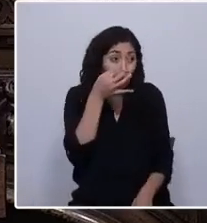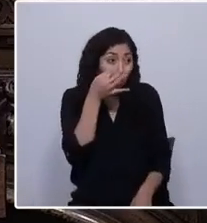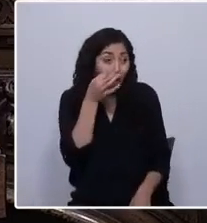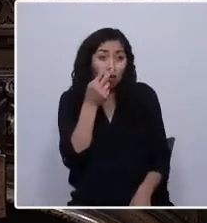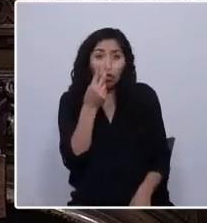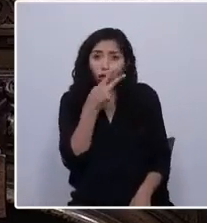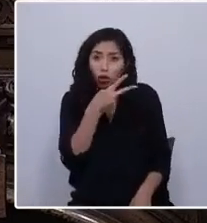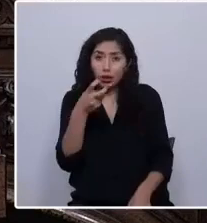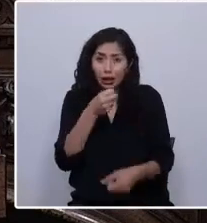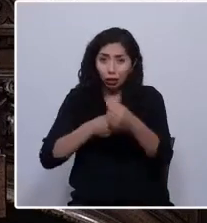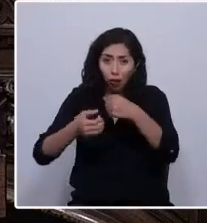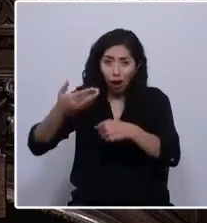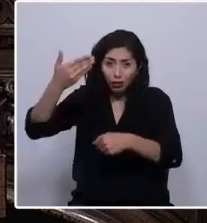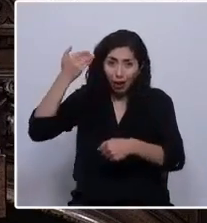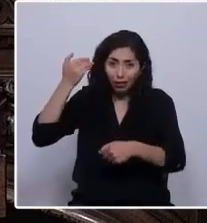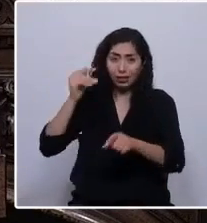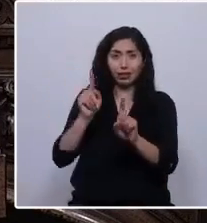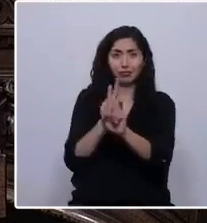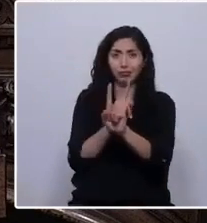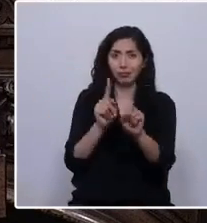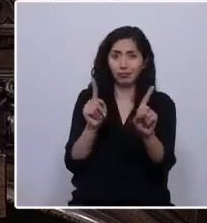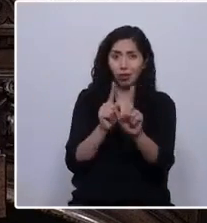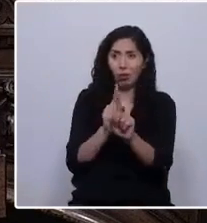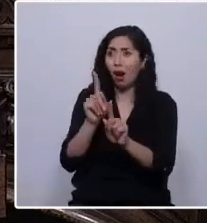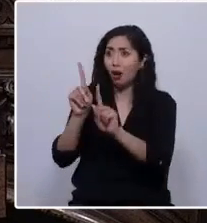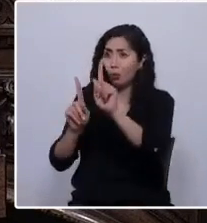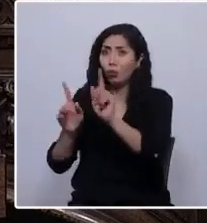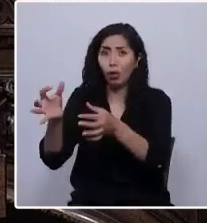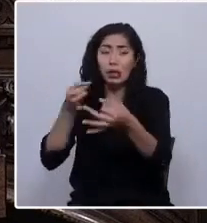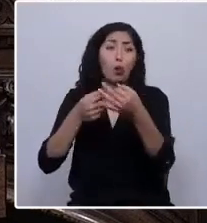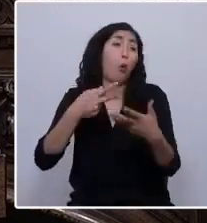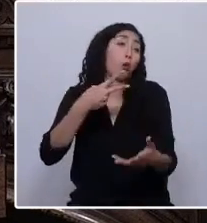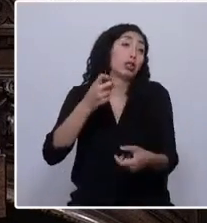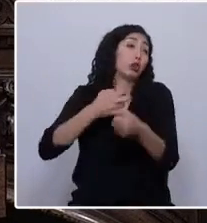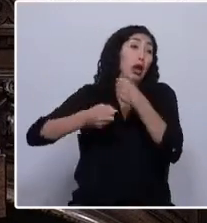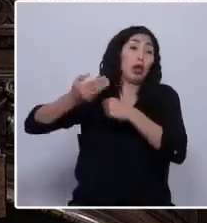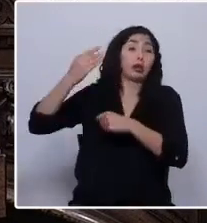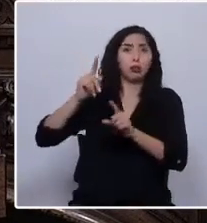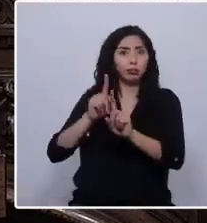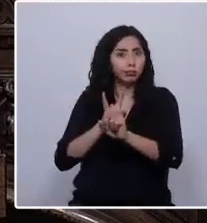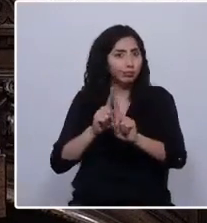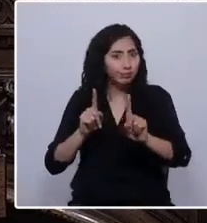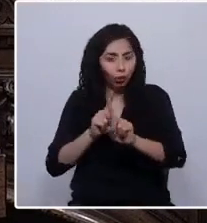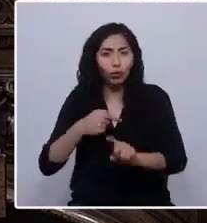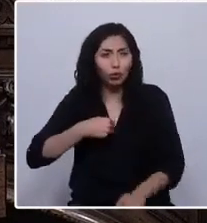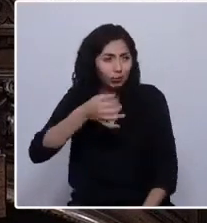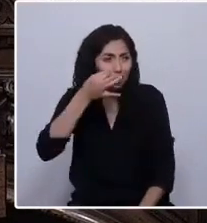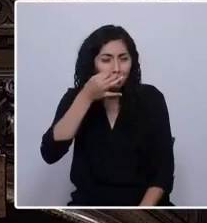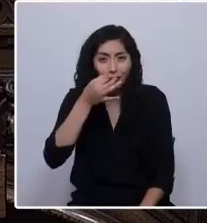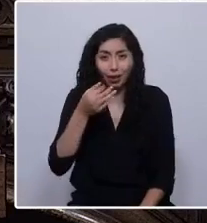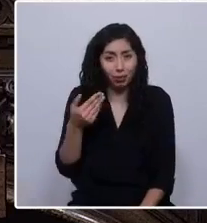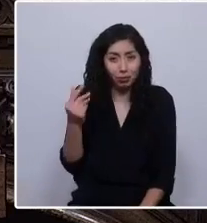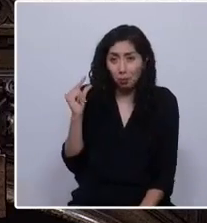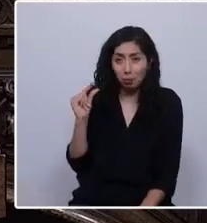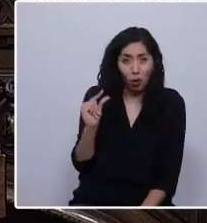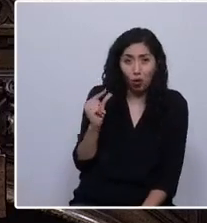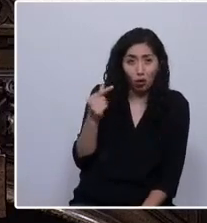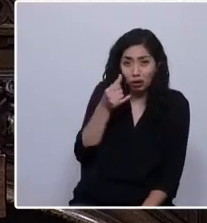como señala cada vez que puede una convencional en este hemiciclo. Y hoy día nos tratan de,